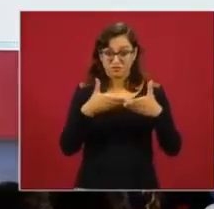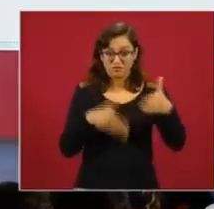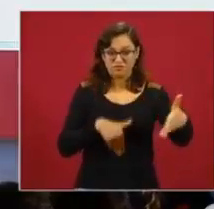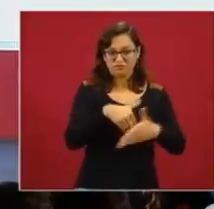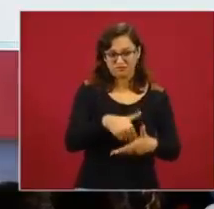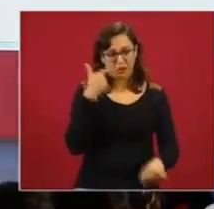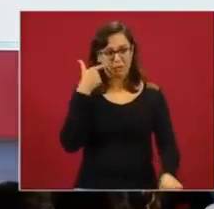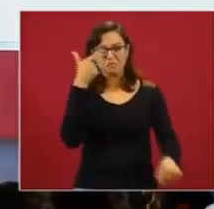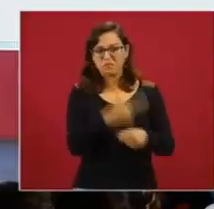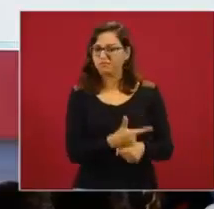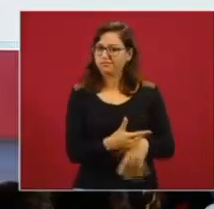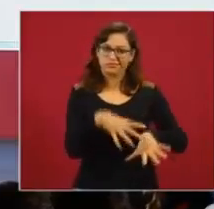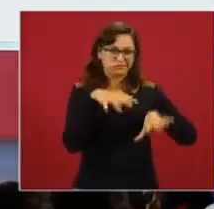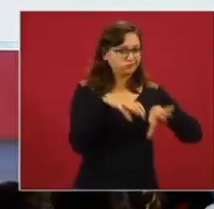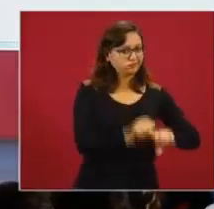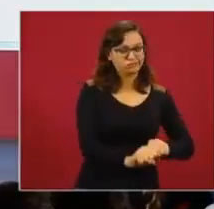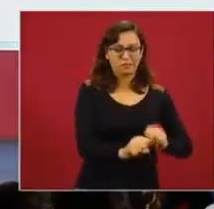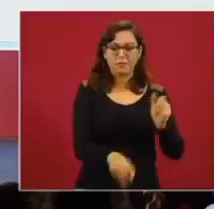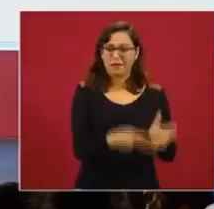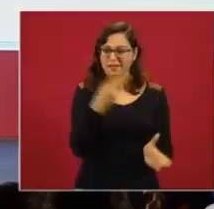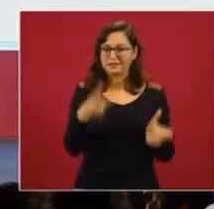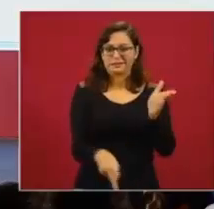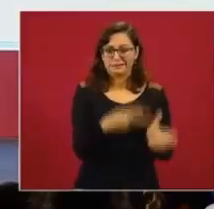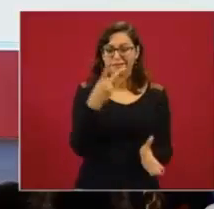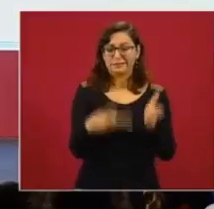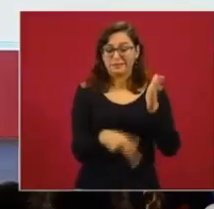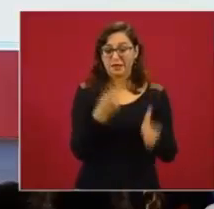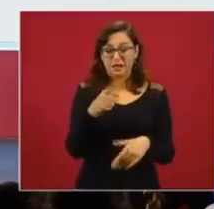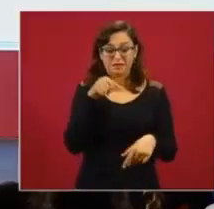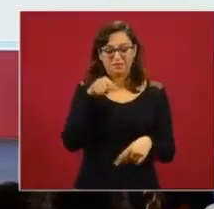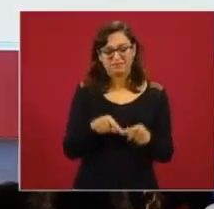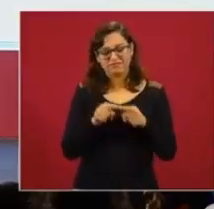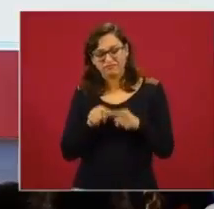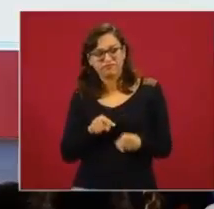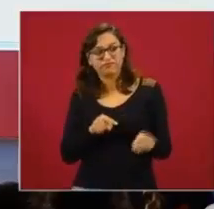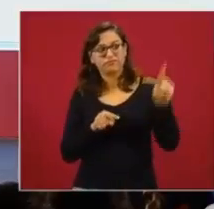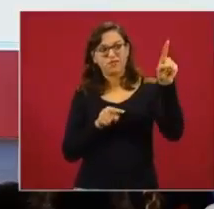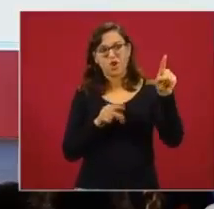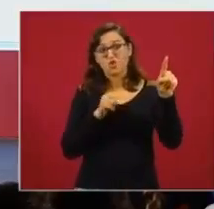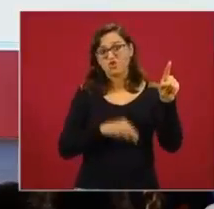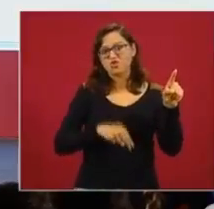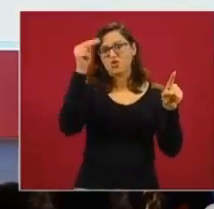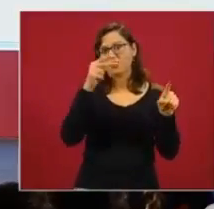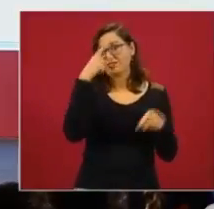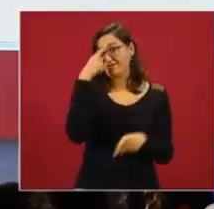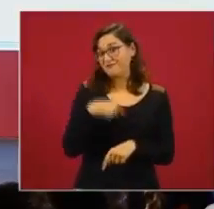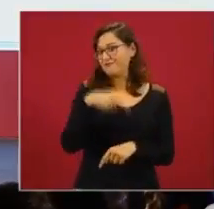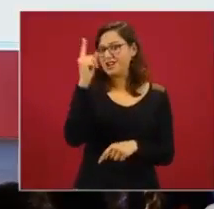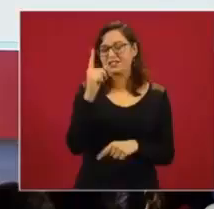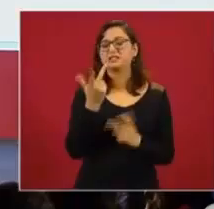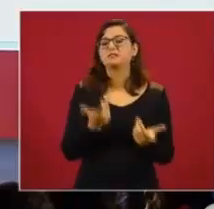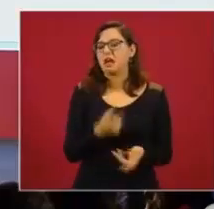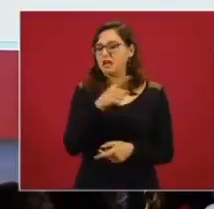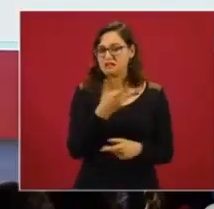el norte. Aquí tenemos en Sinaloa una área importante de generación de